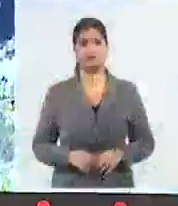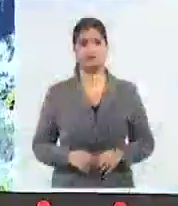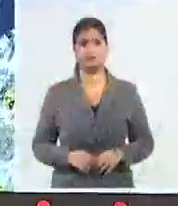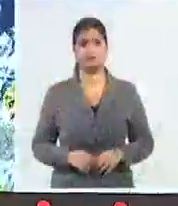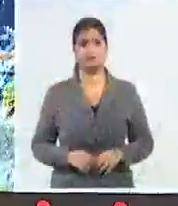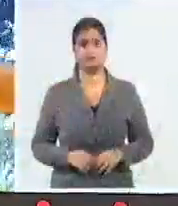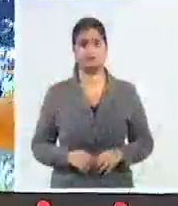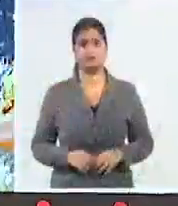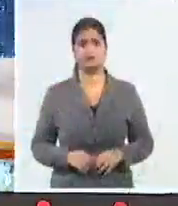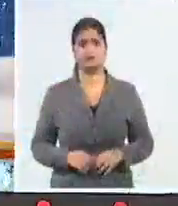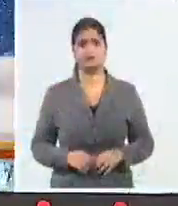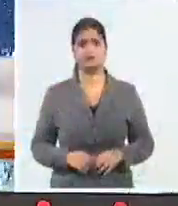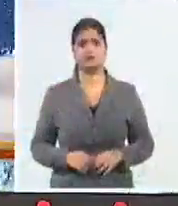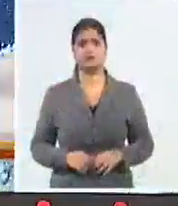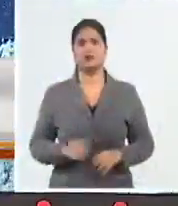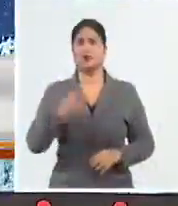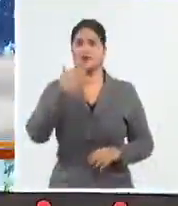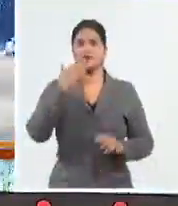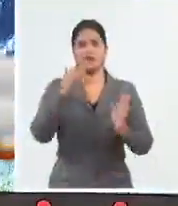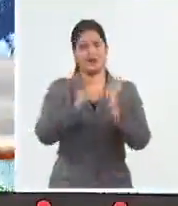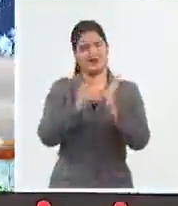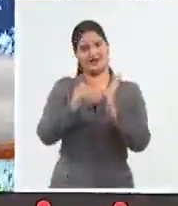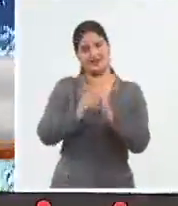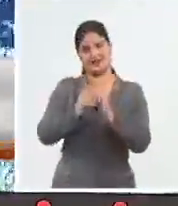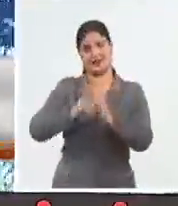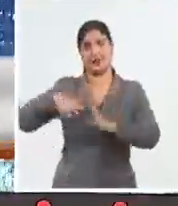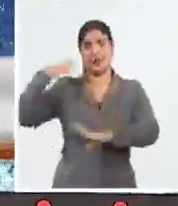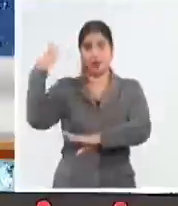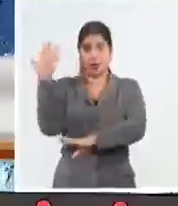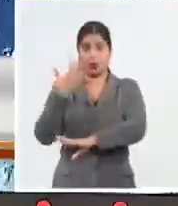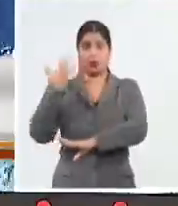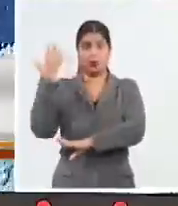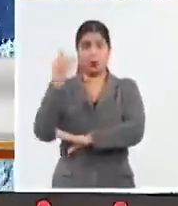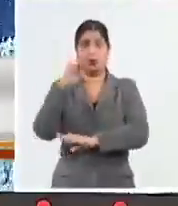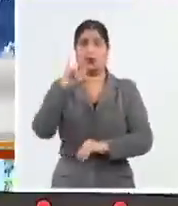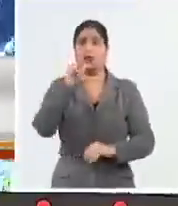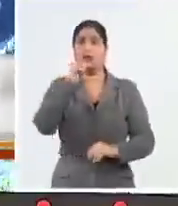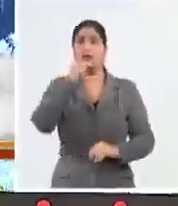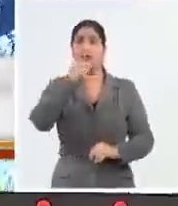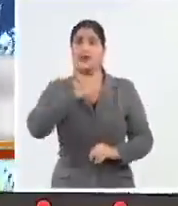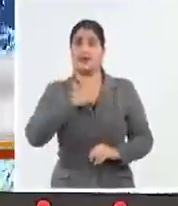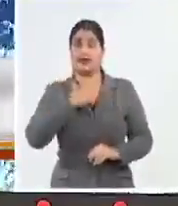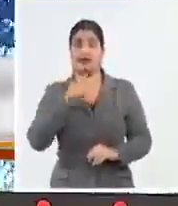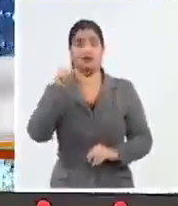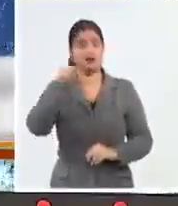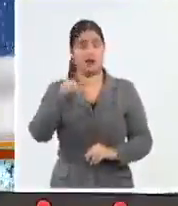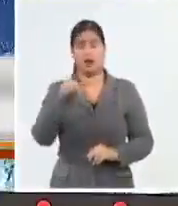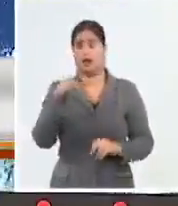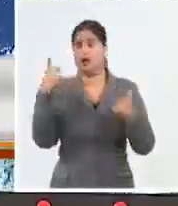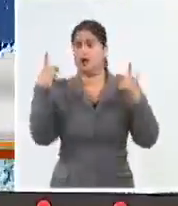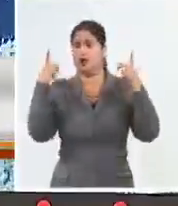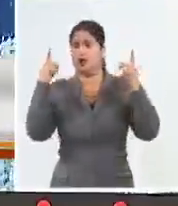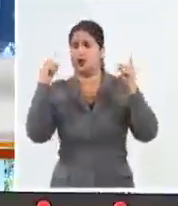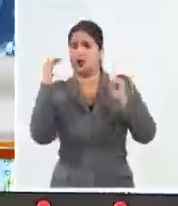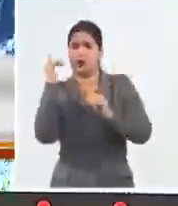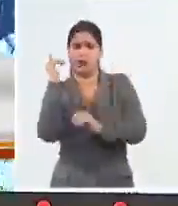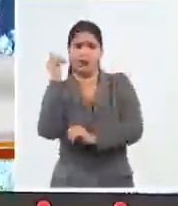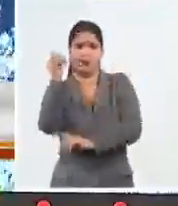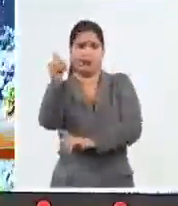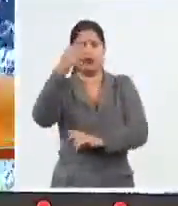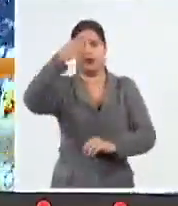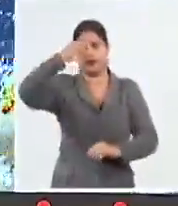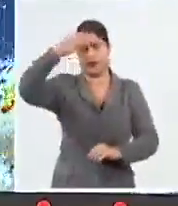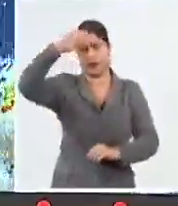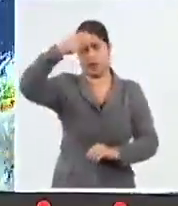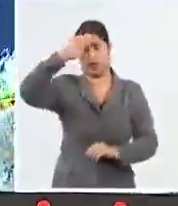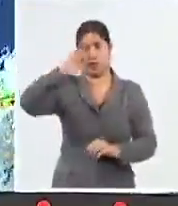Hola, tal? Buenas tardes. Aleja del territorio nacional ya el huracán Ida lo hace rápido y continúa intensificándose